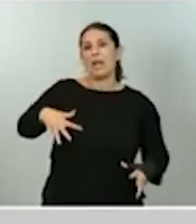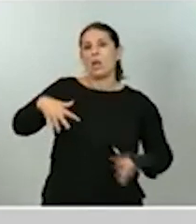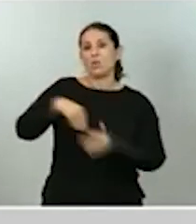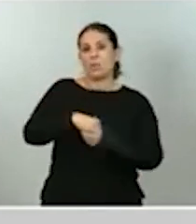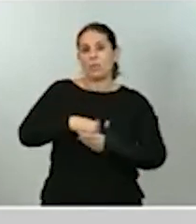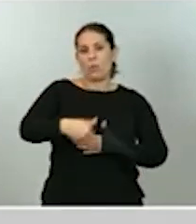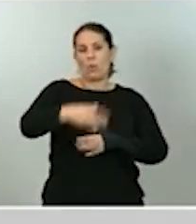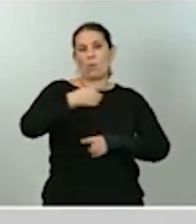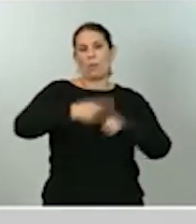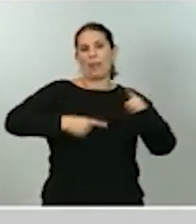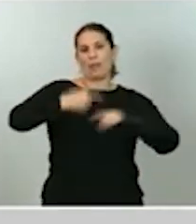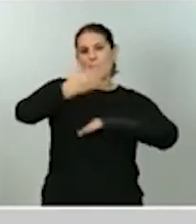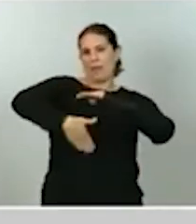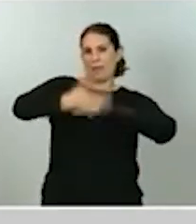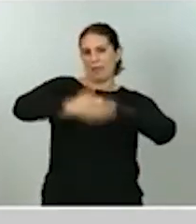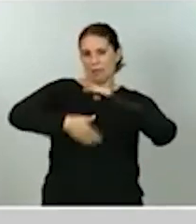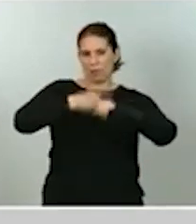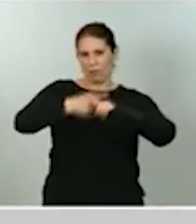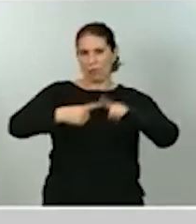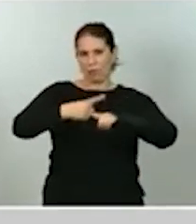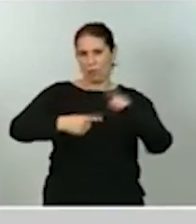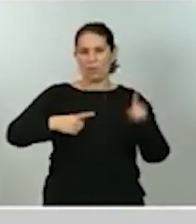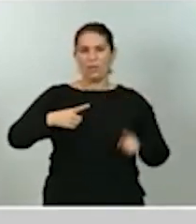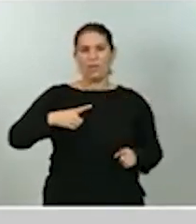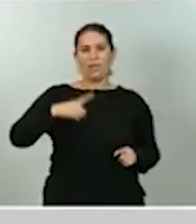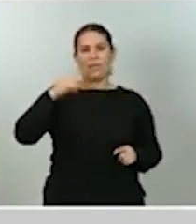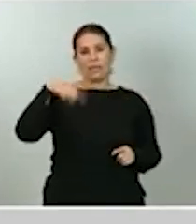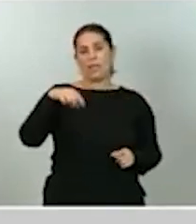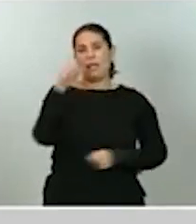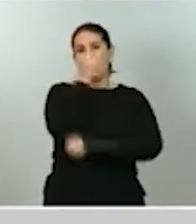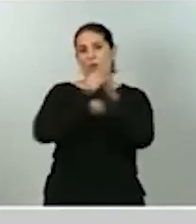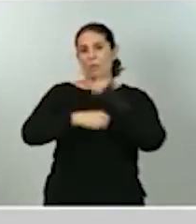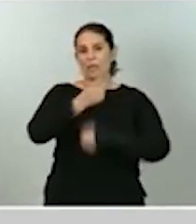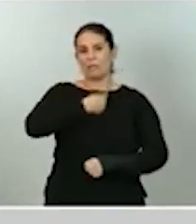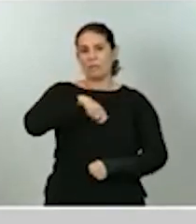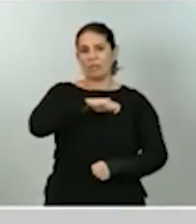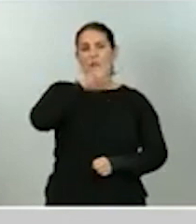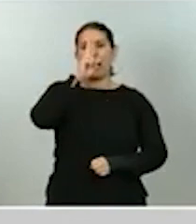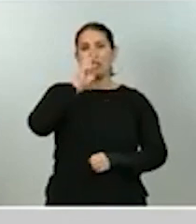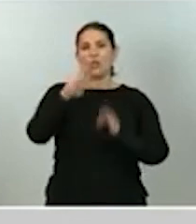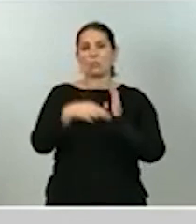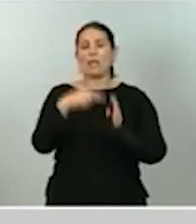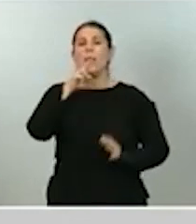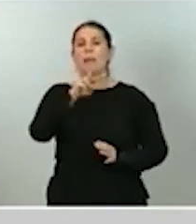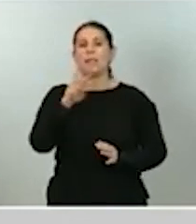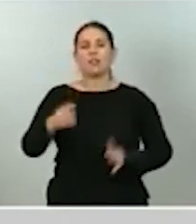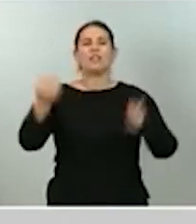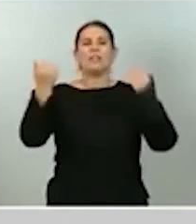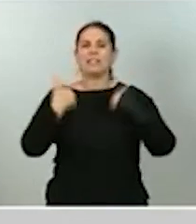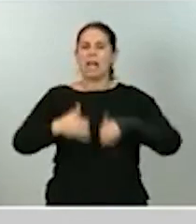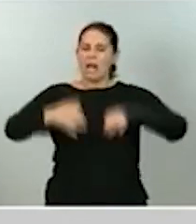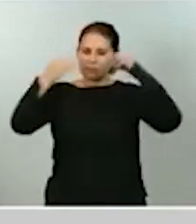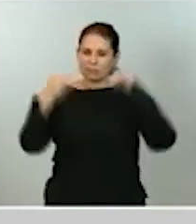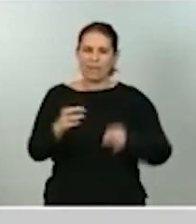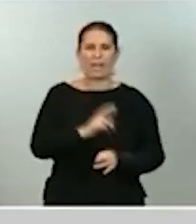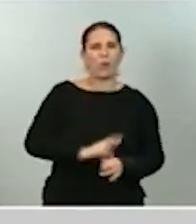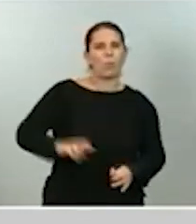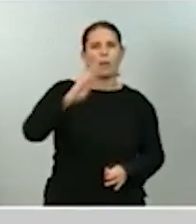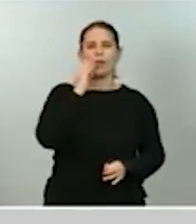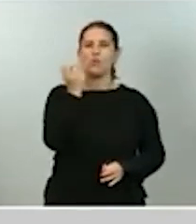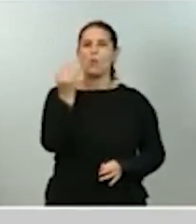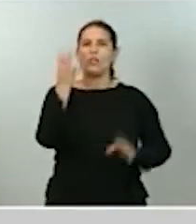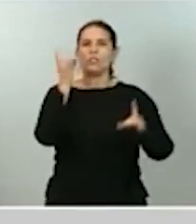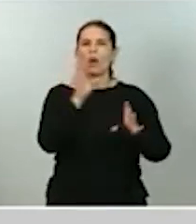definitiva, que la economía española recupere en 2022 los niveles previos al estallido de la pandemia. De ahí la